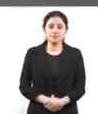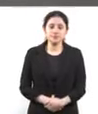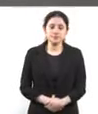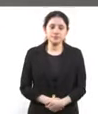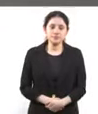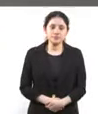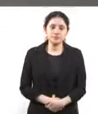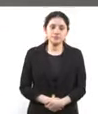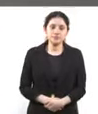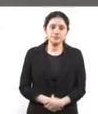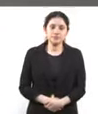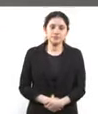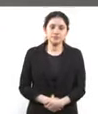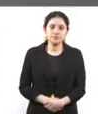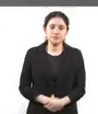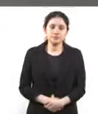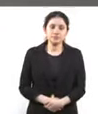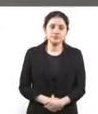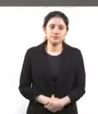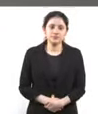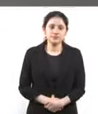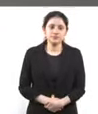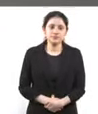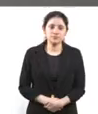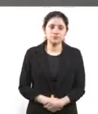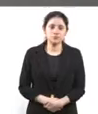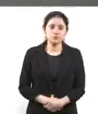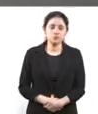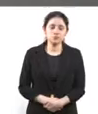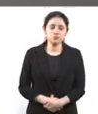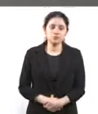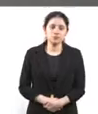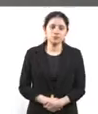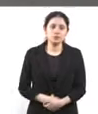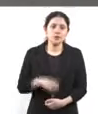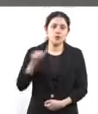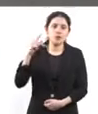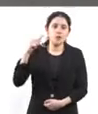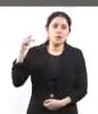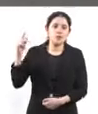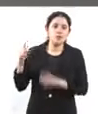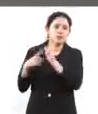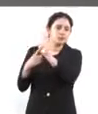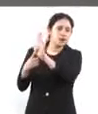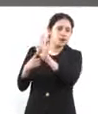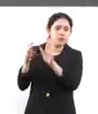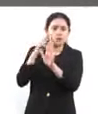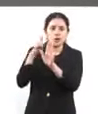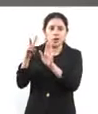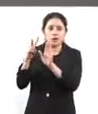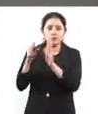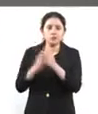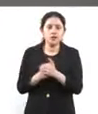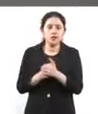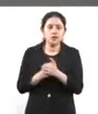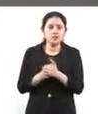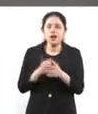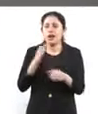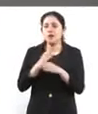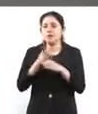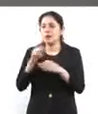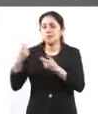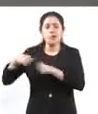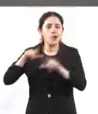It's good to see the app, and from the app... But it's not app,